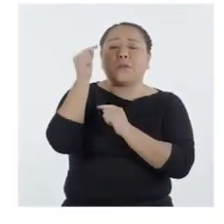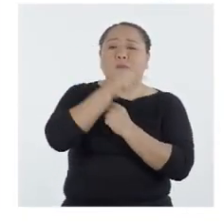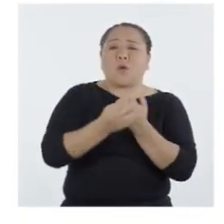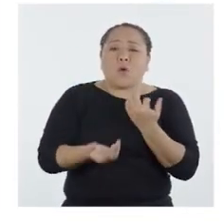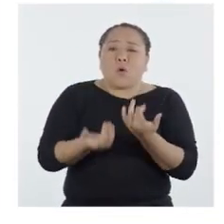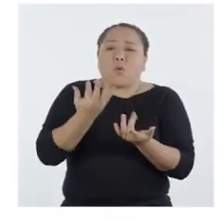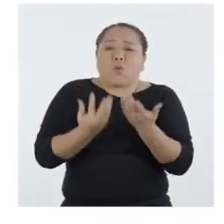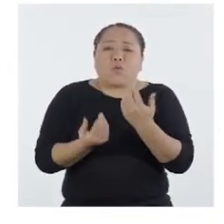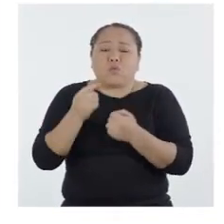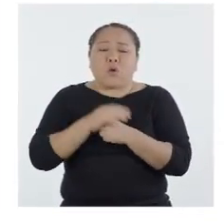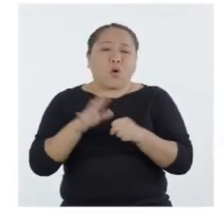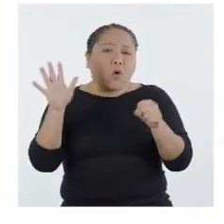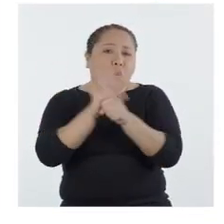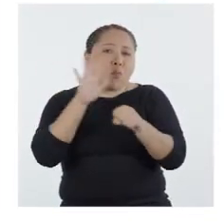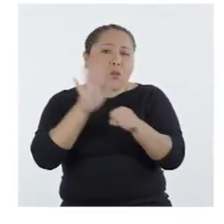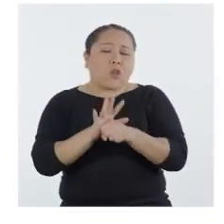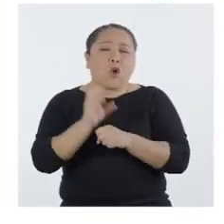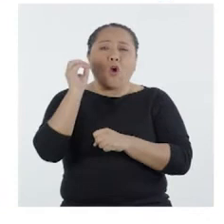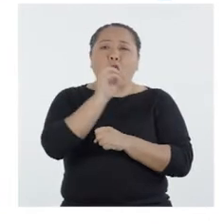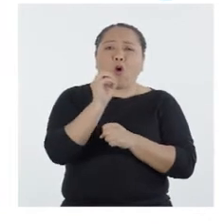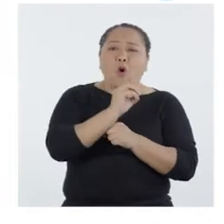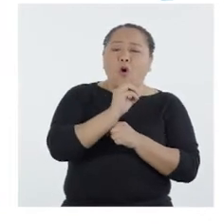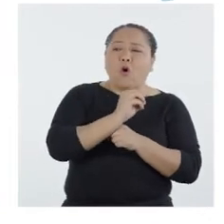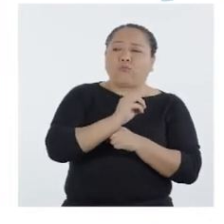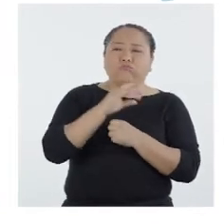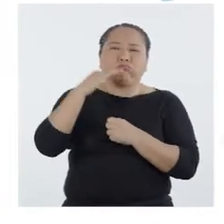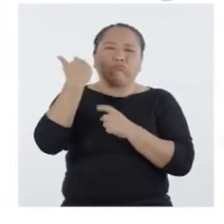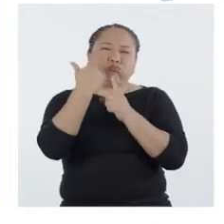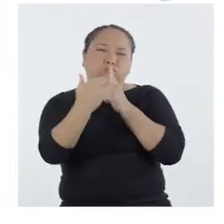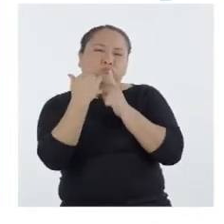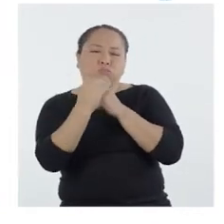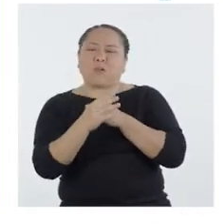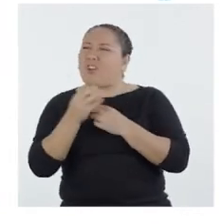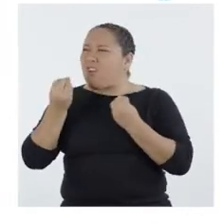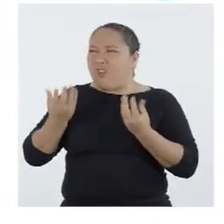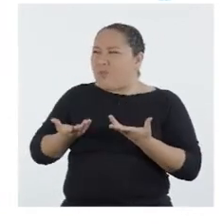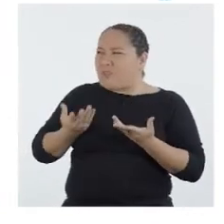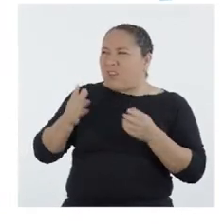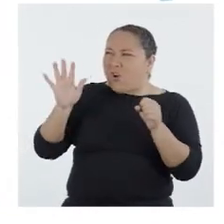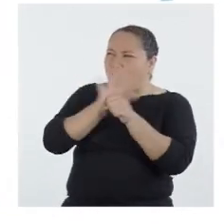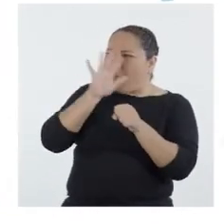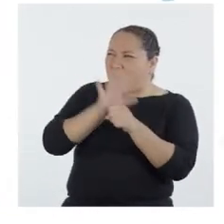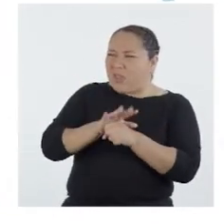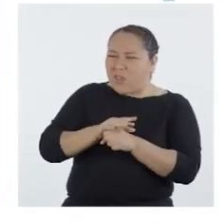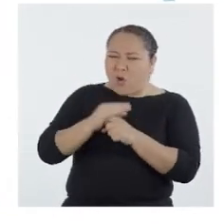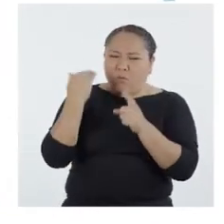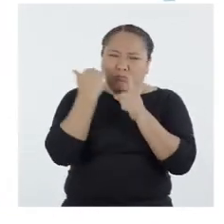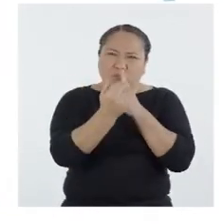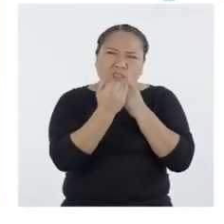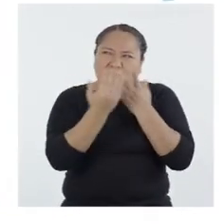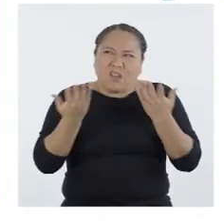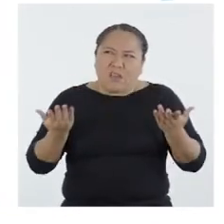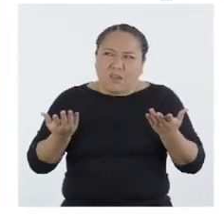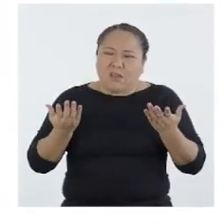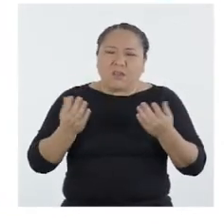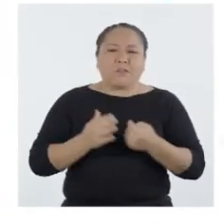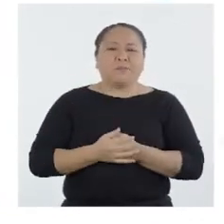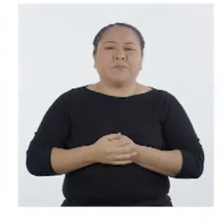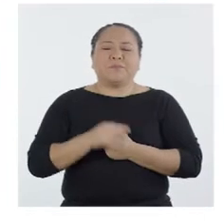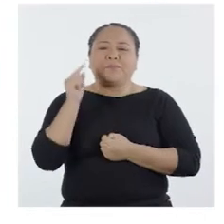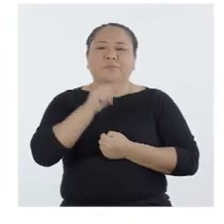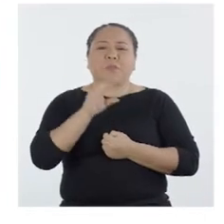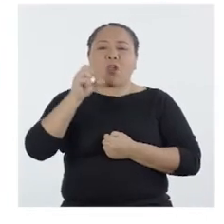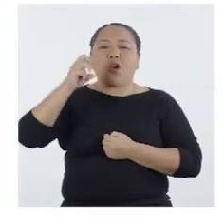combustión es completa o incompleta. ¿Cómo es eso de completa e incompleta?